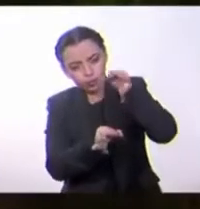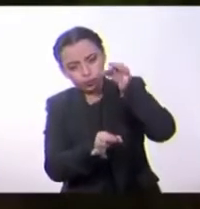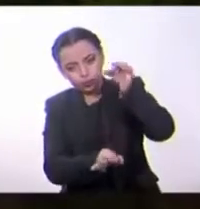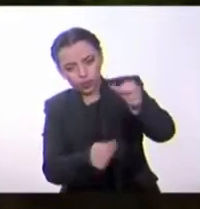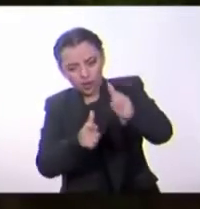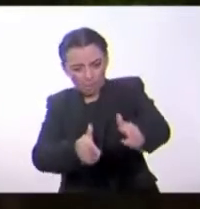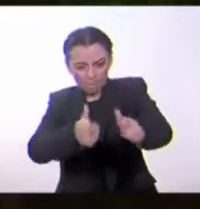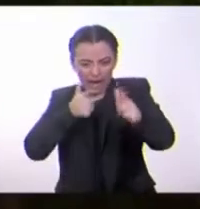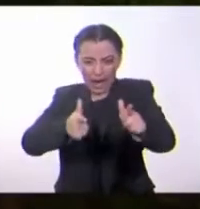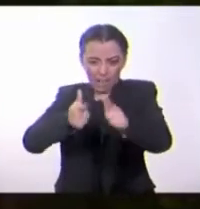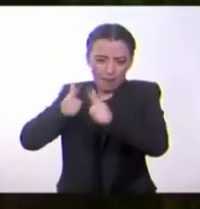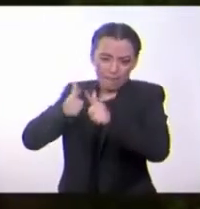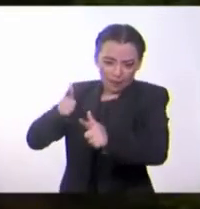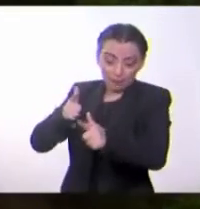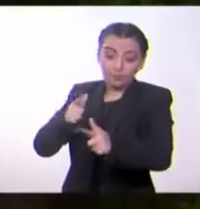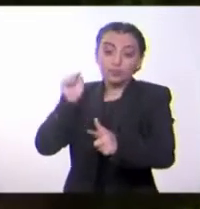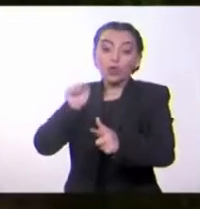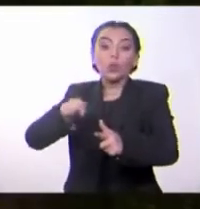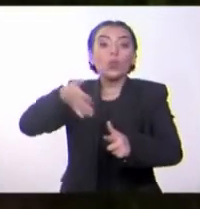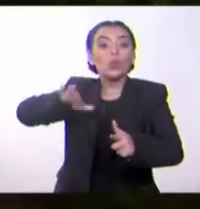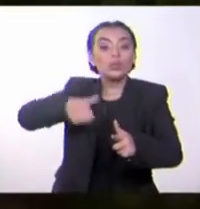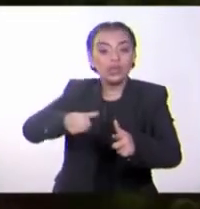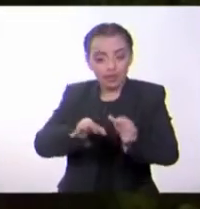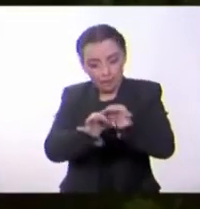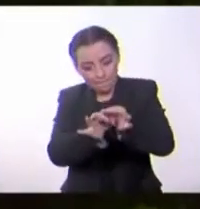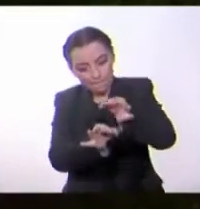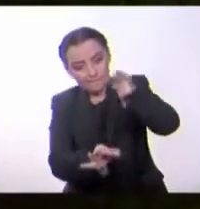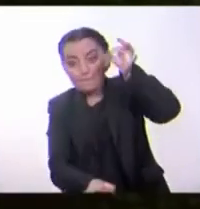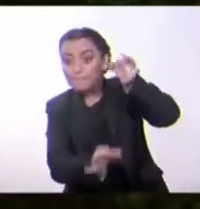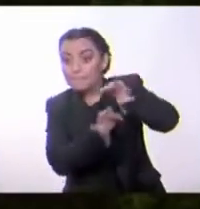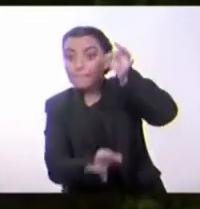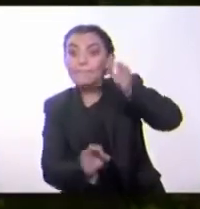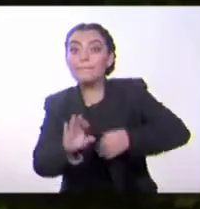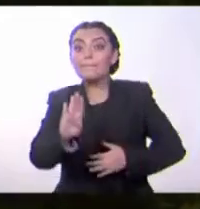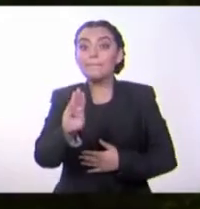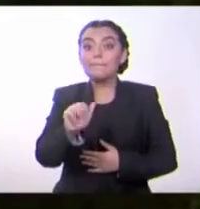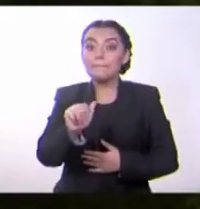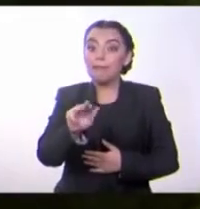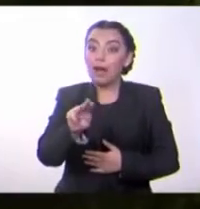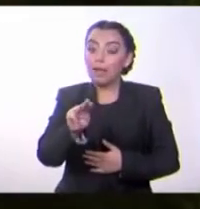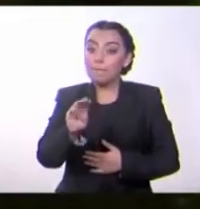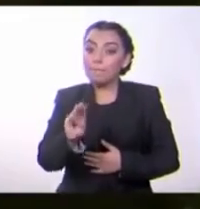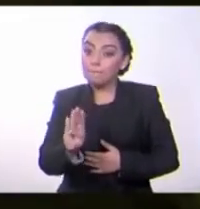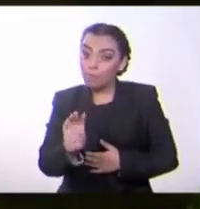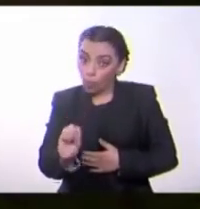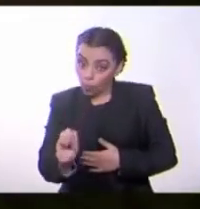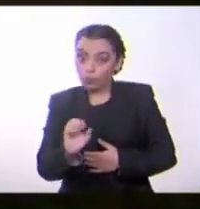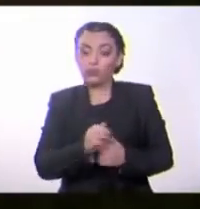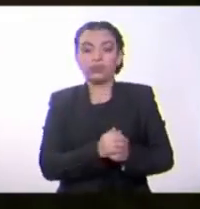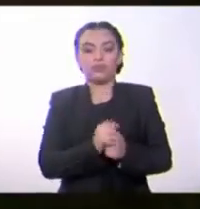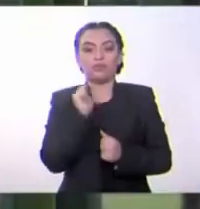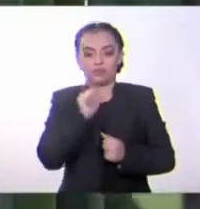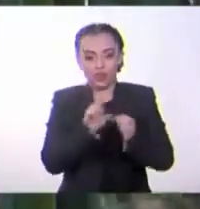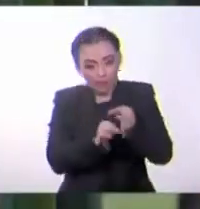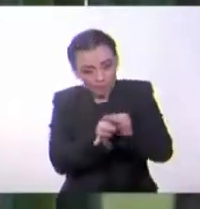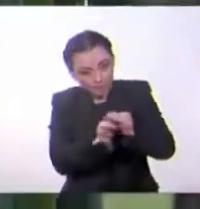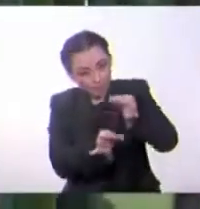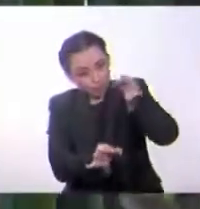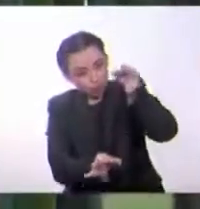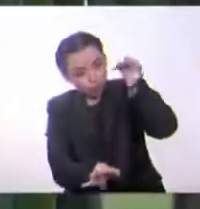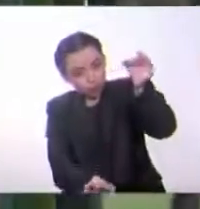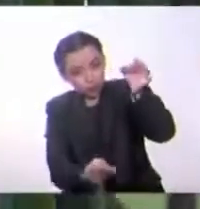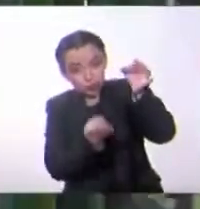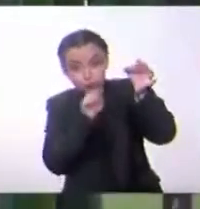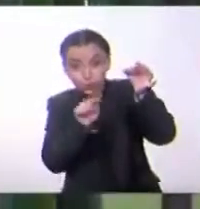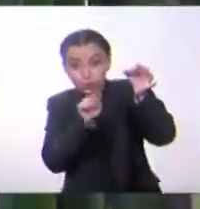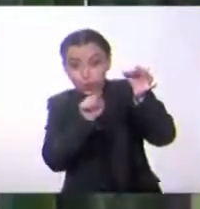fabricaron con bambú, pues es muy resistente. Pero, no solo los chinos descubrieron las bondades del bambú. Diversas